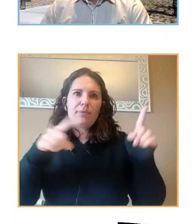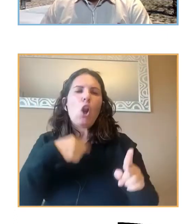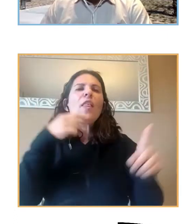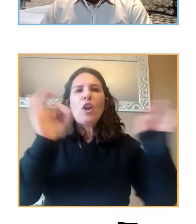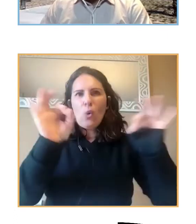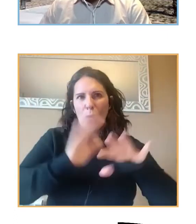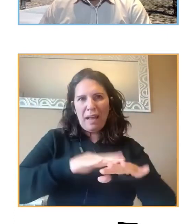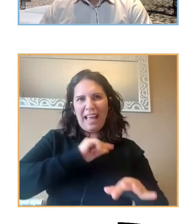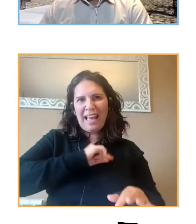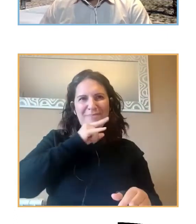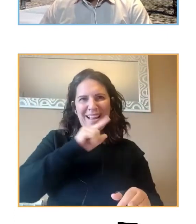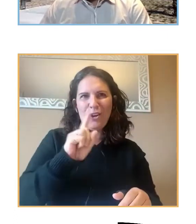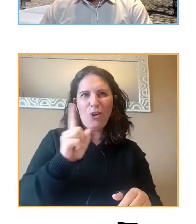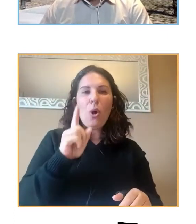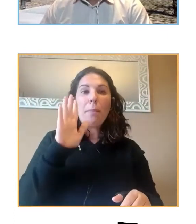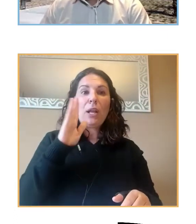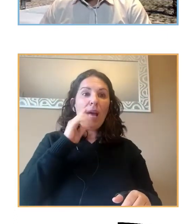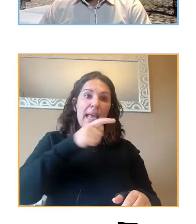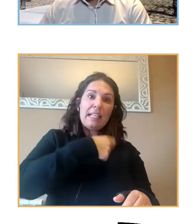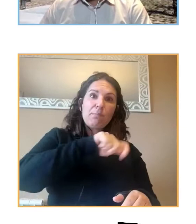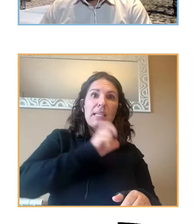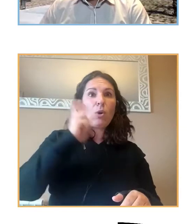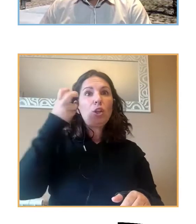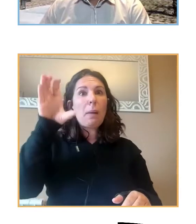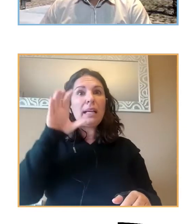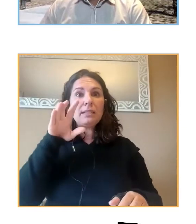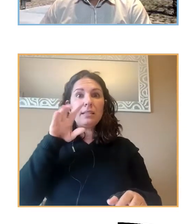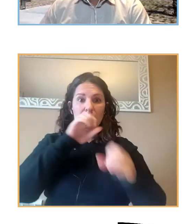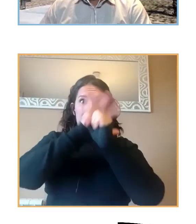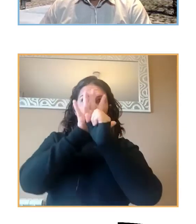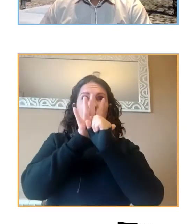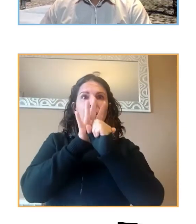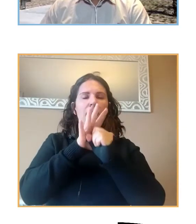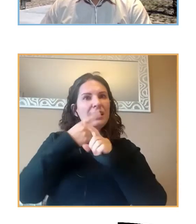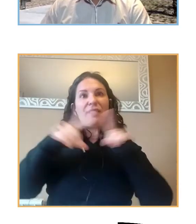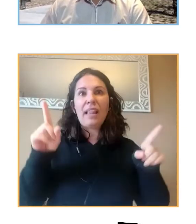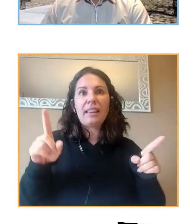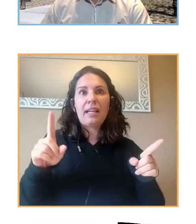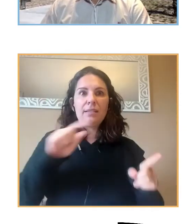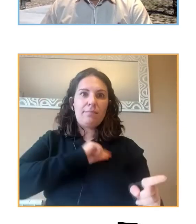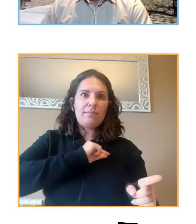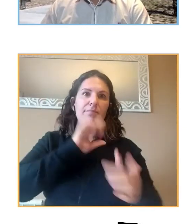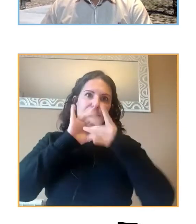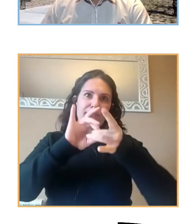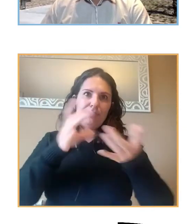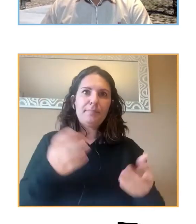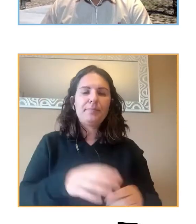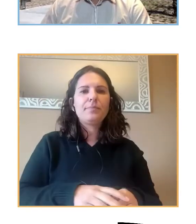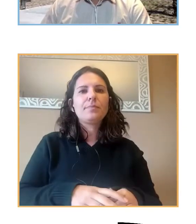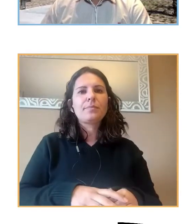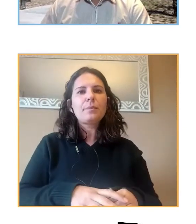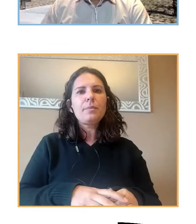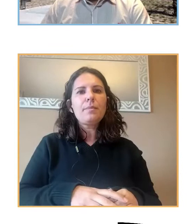pues todo esto se relacionaba con un mejor afrontamiento de la crisis sanitaria ¿de acuerdo? Incluso hemos